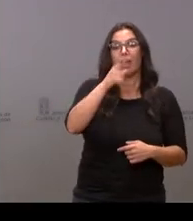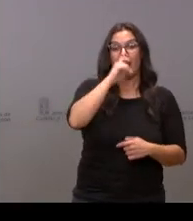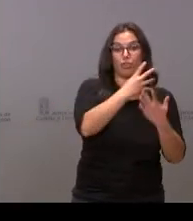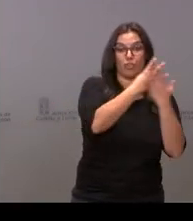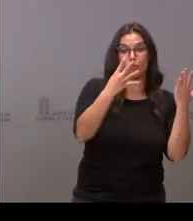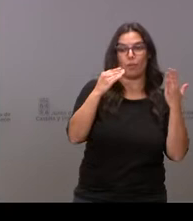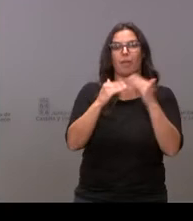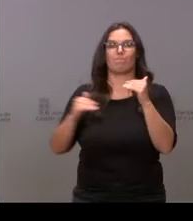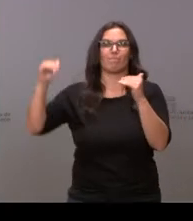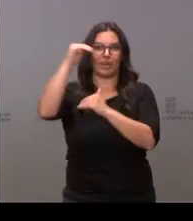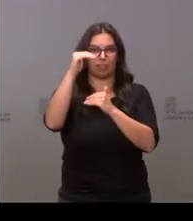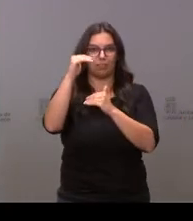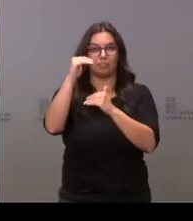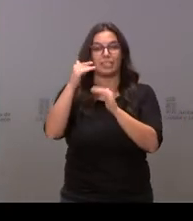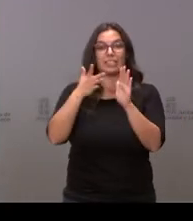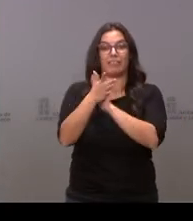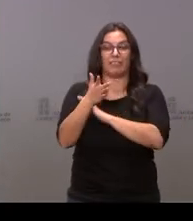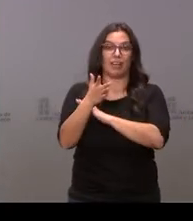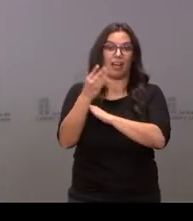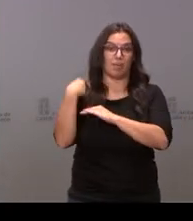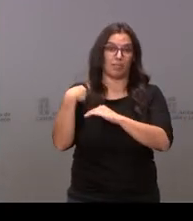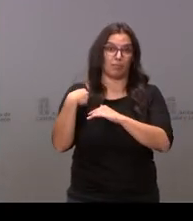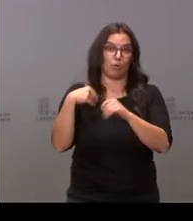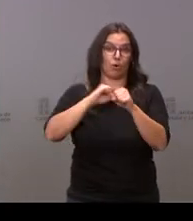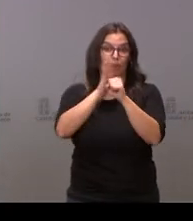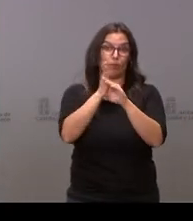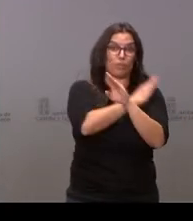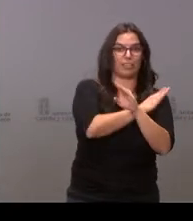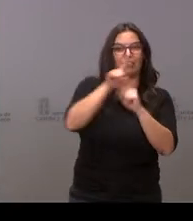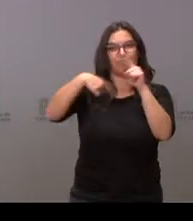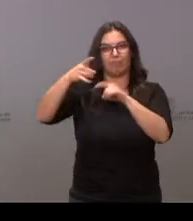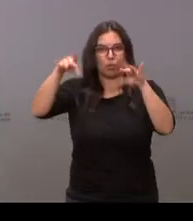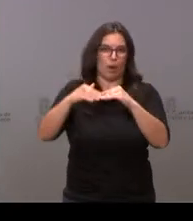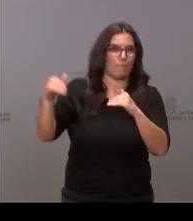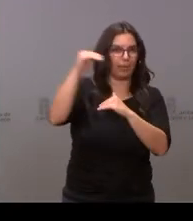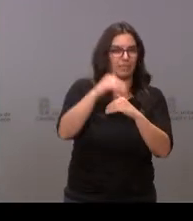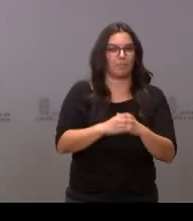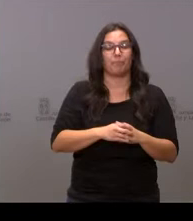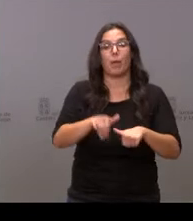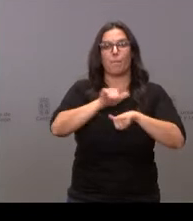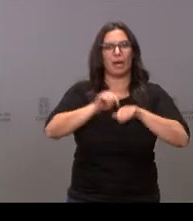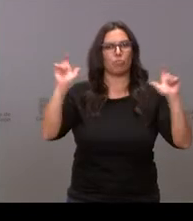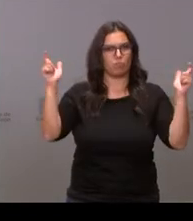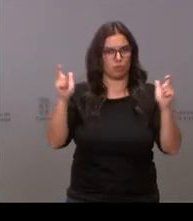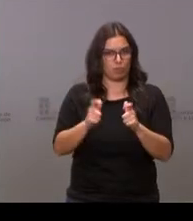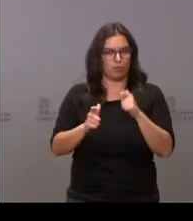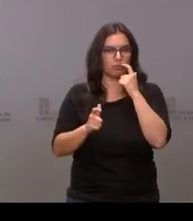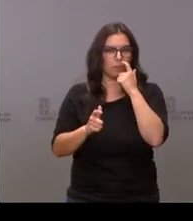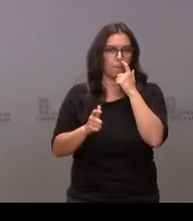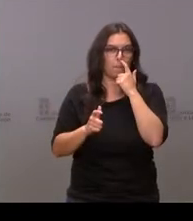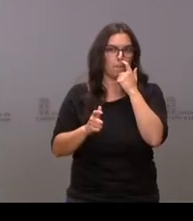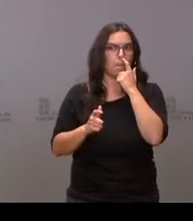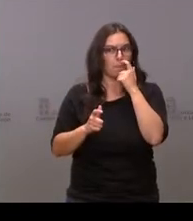y, por tanto, en el ejercicio previo a la pandemia. La tasa de paro seguiría reduciéndose a un ritmo